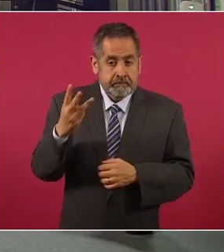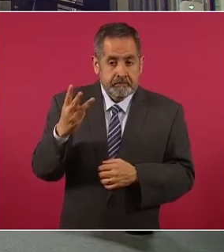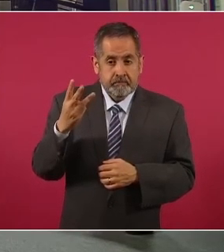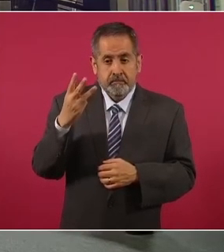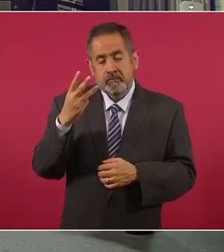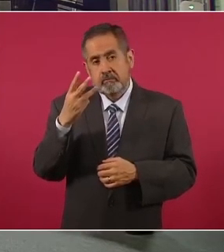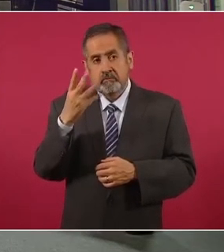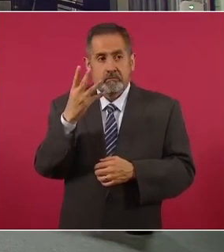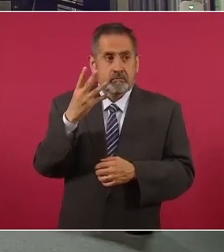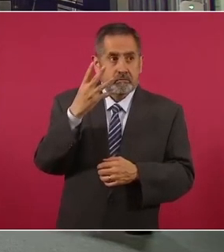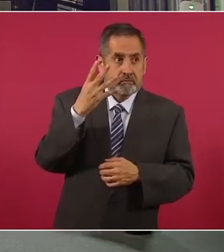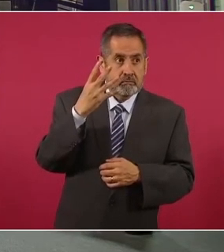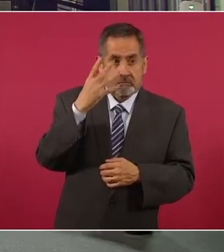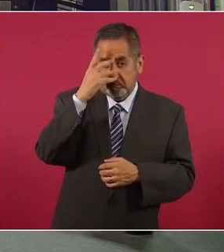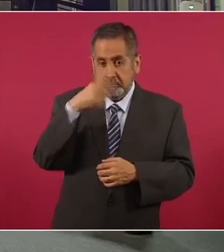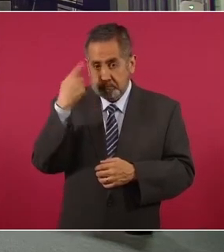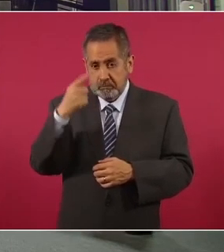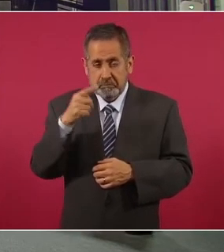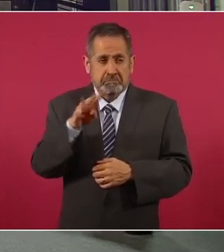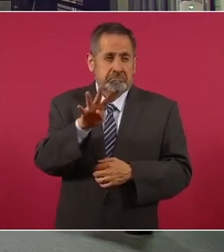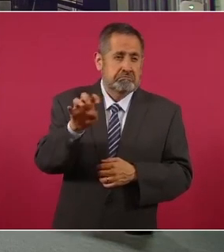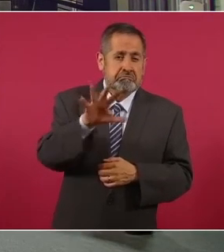cuatrocientas, quinientas personas